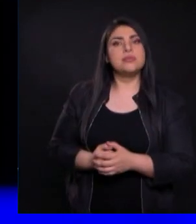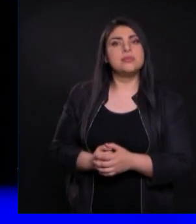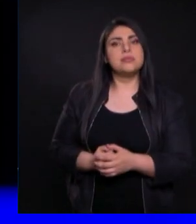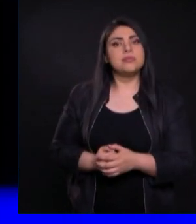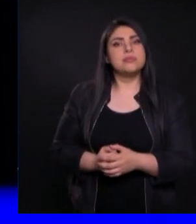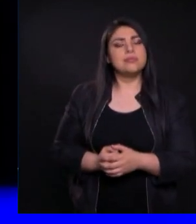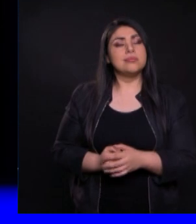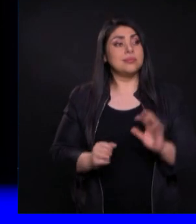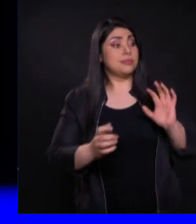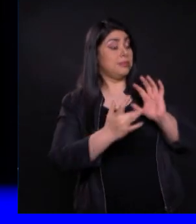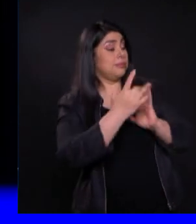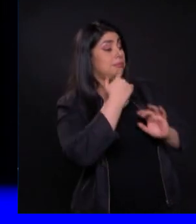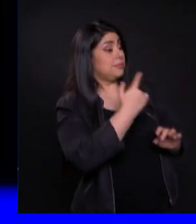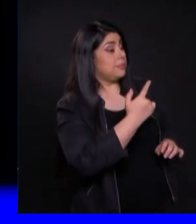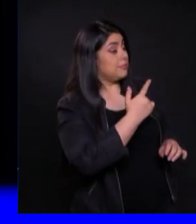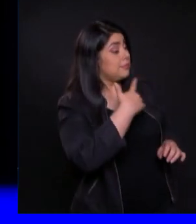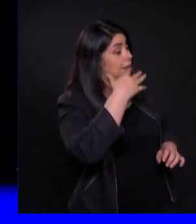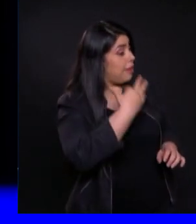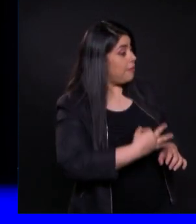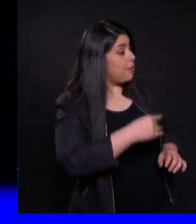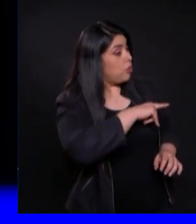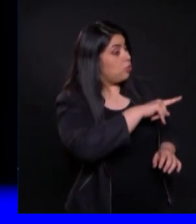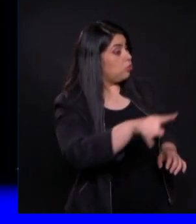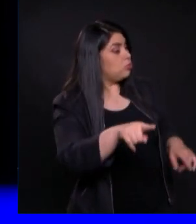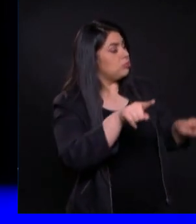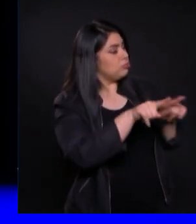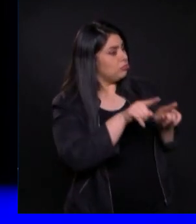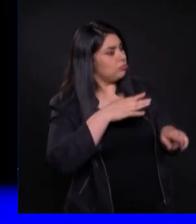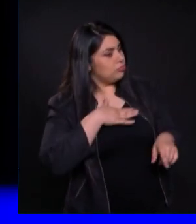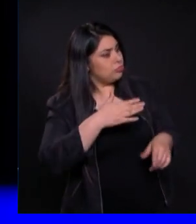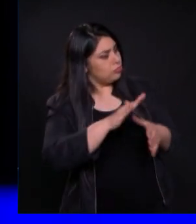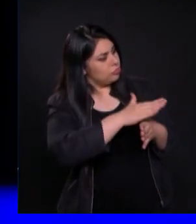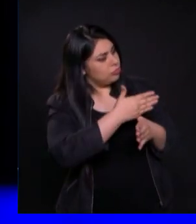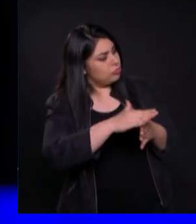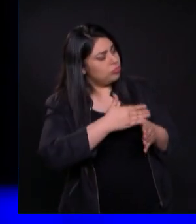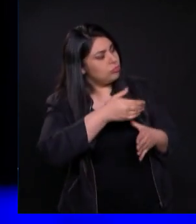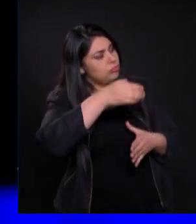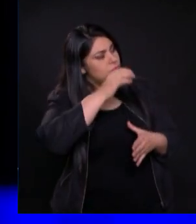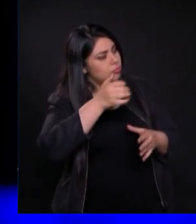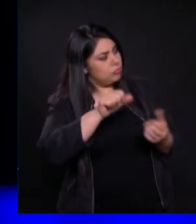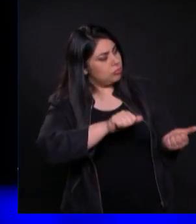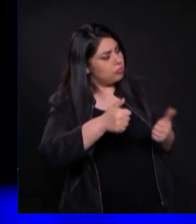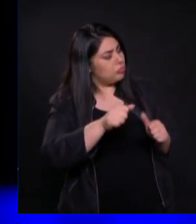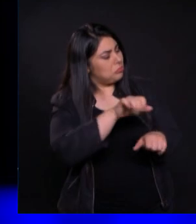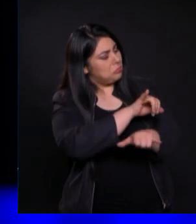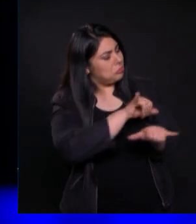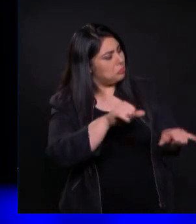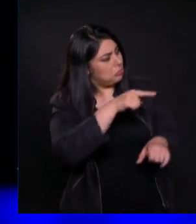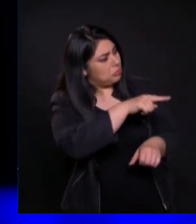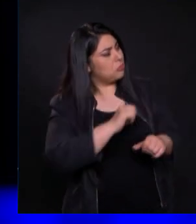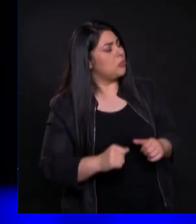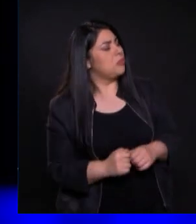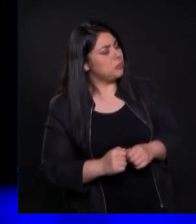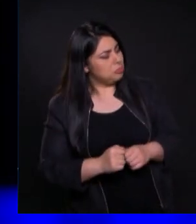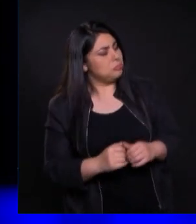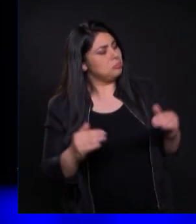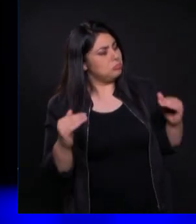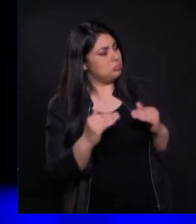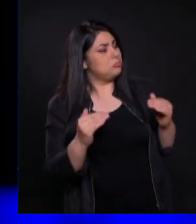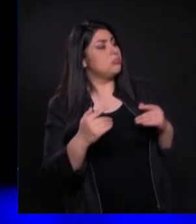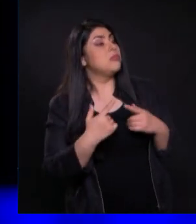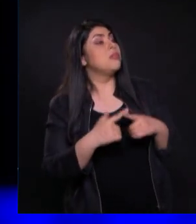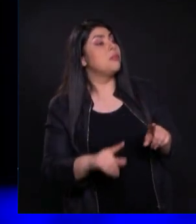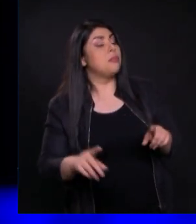Él les dijo la verdad de mi vaso beberéis si con el bautismo con que yo soy bautizado seréis bautizado Pero el